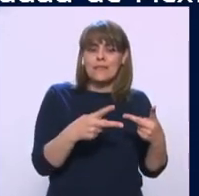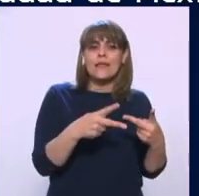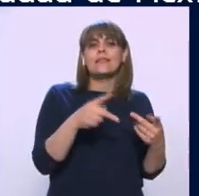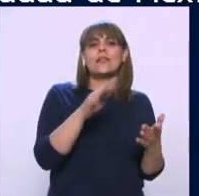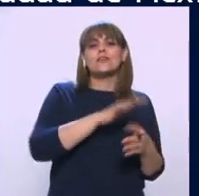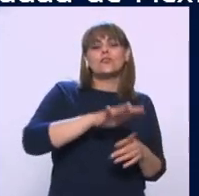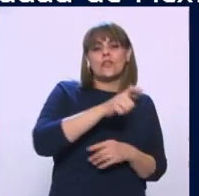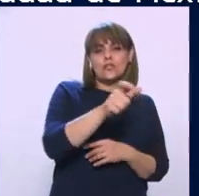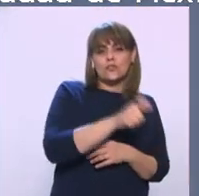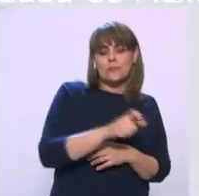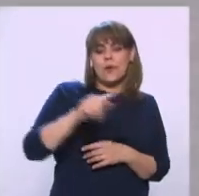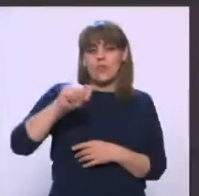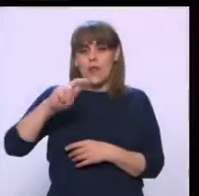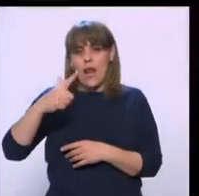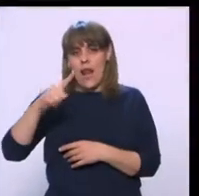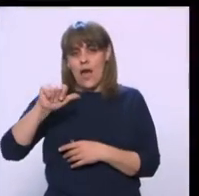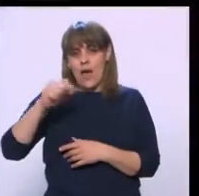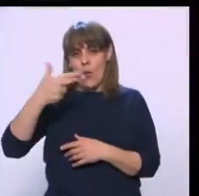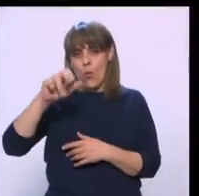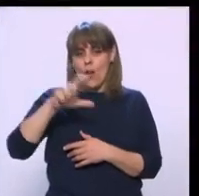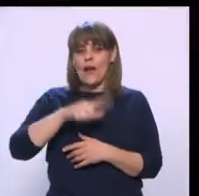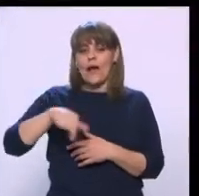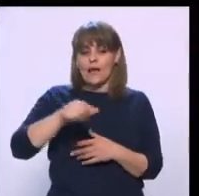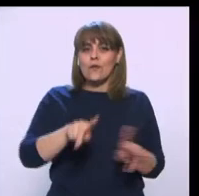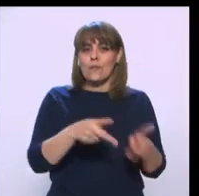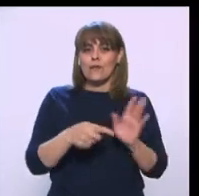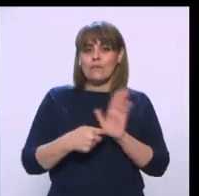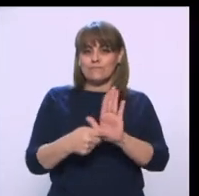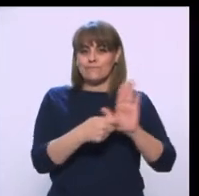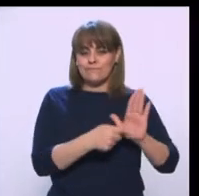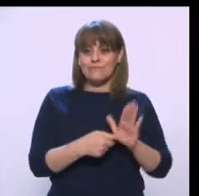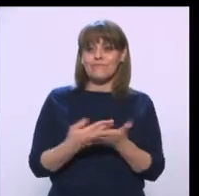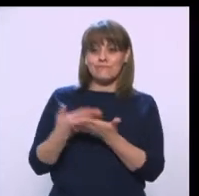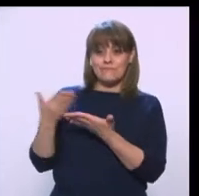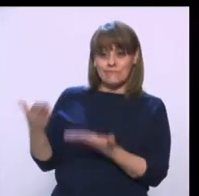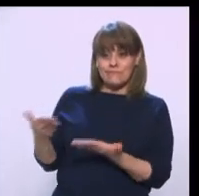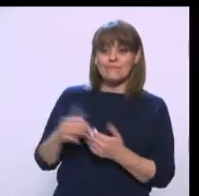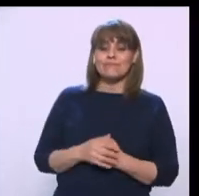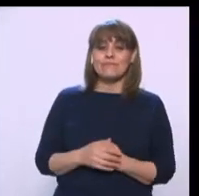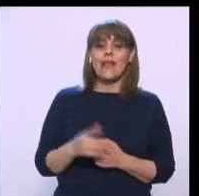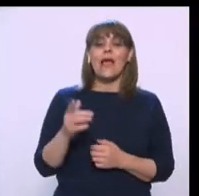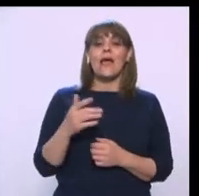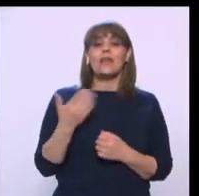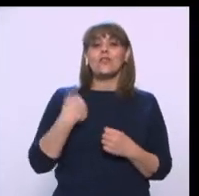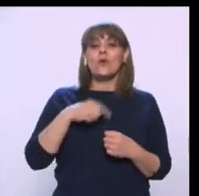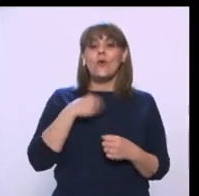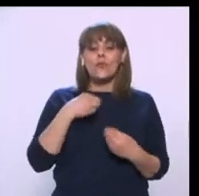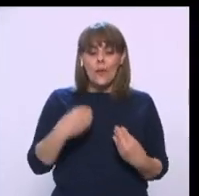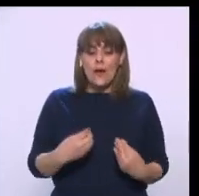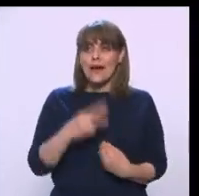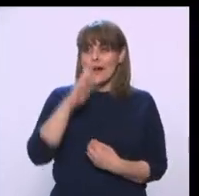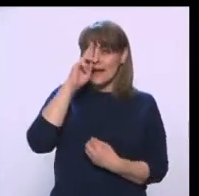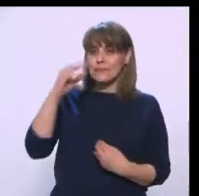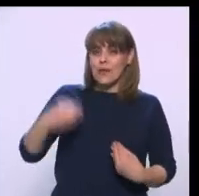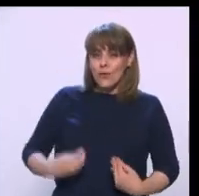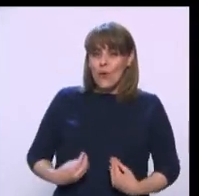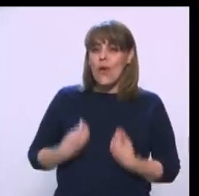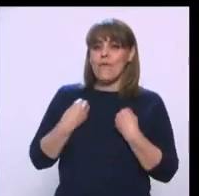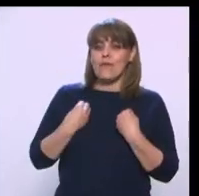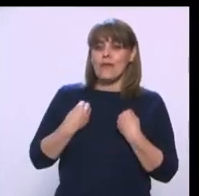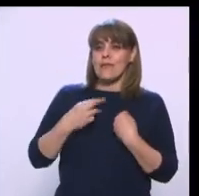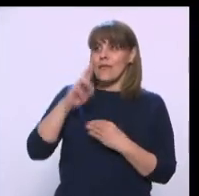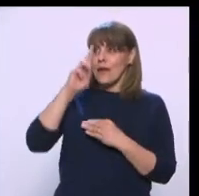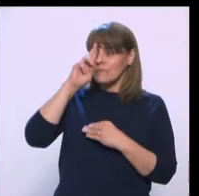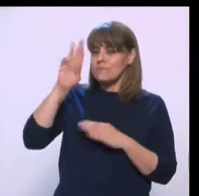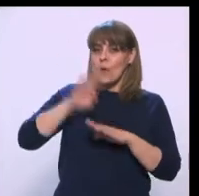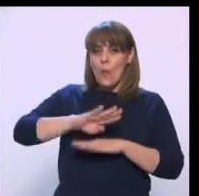en Xochimilco. Pues ahí lo tiene, ahí está Azul, vamos a estar celebrando a la vida, rindiendo tributo a los muertos aquí